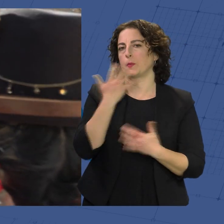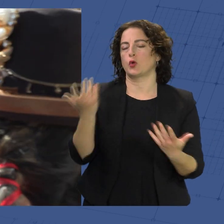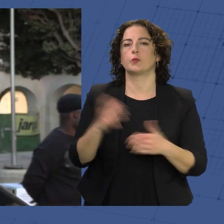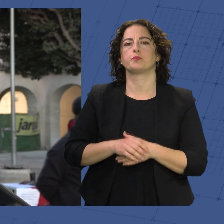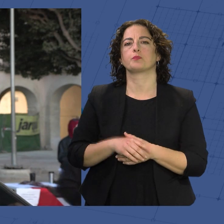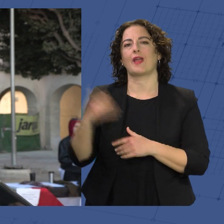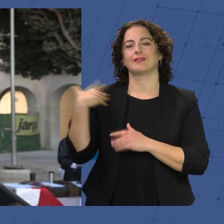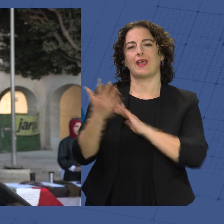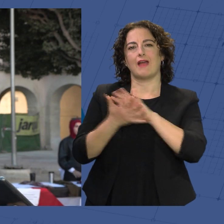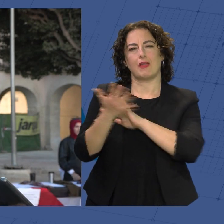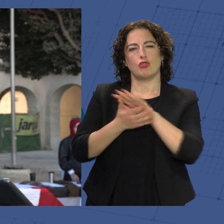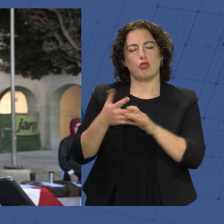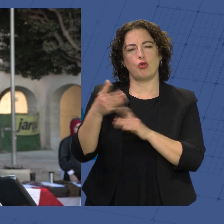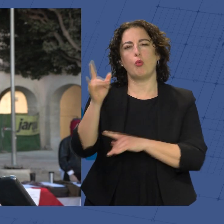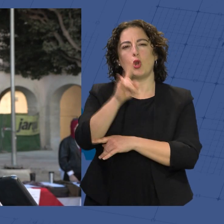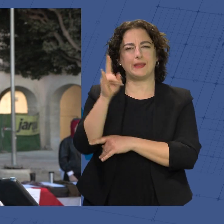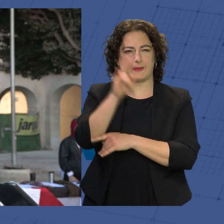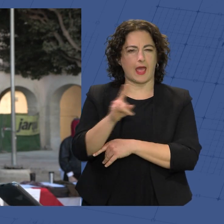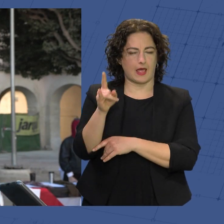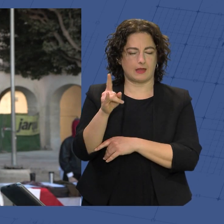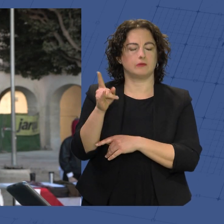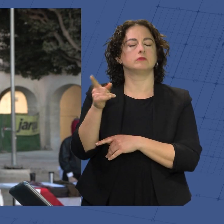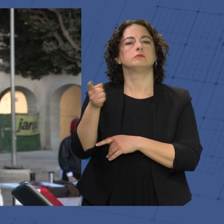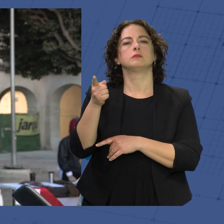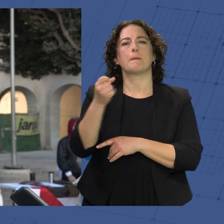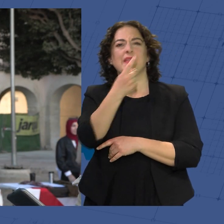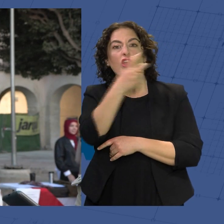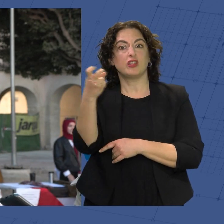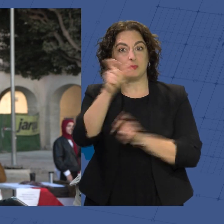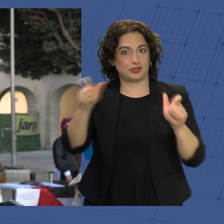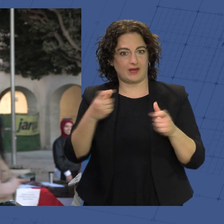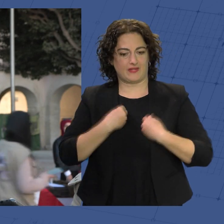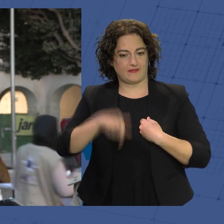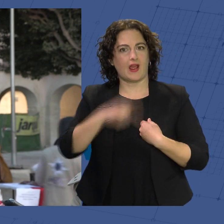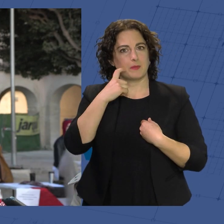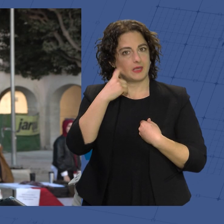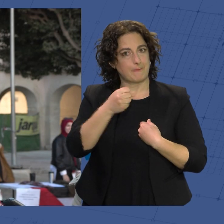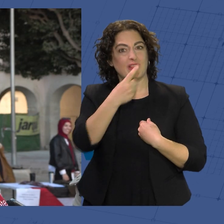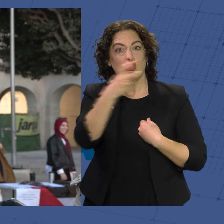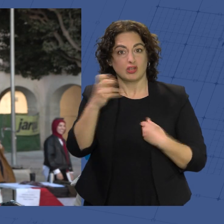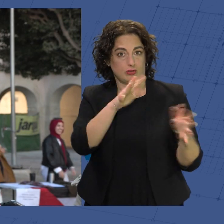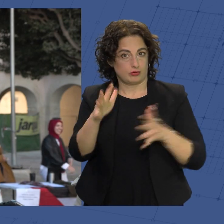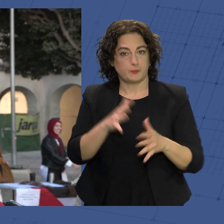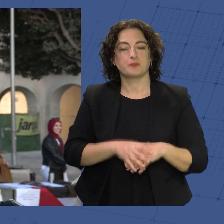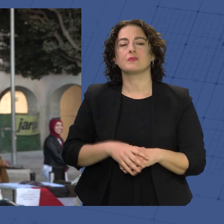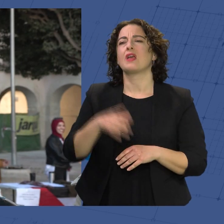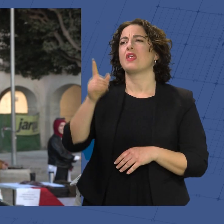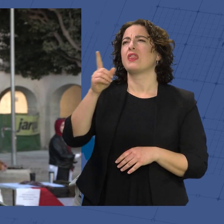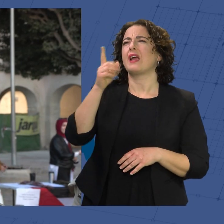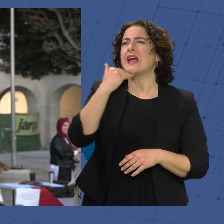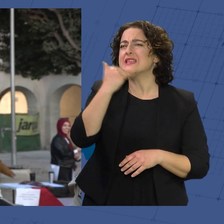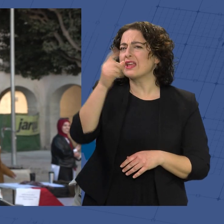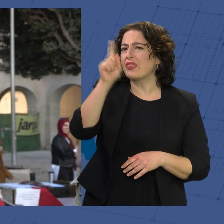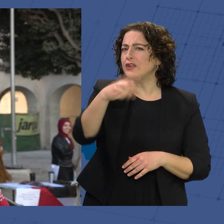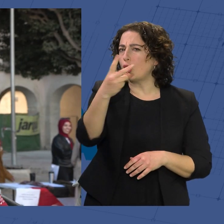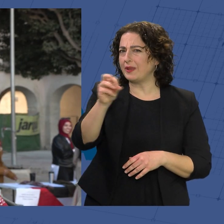estábamos hablando con Bolivia, que tiene alrededor de 1.200 bolivianos en la provincia de Almería. Tenemos casi 120